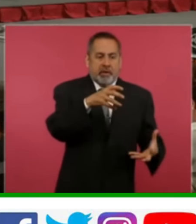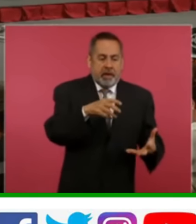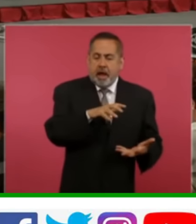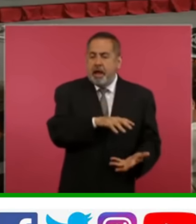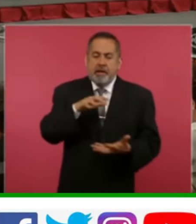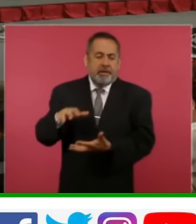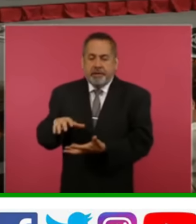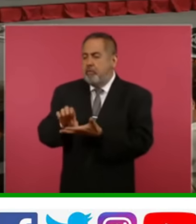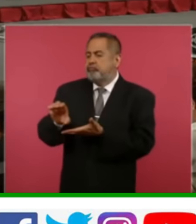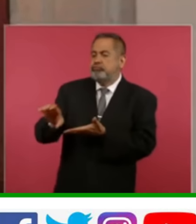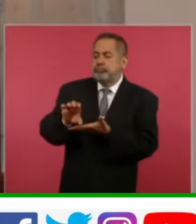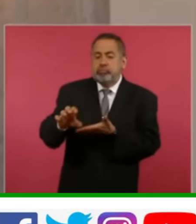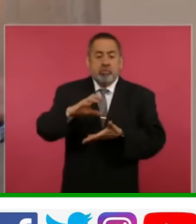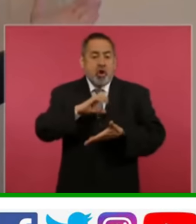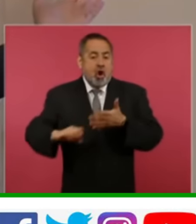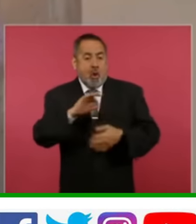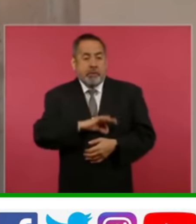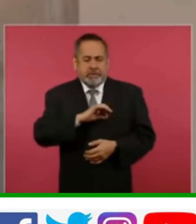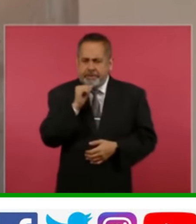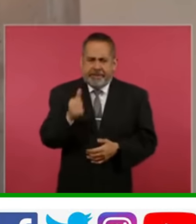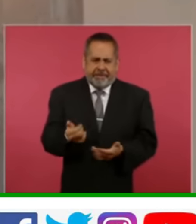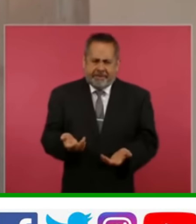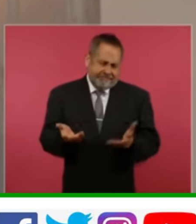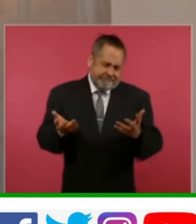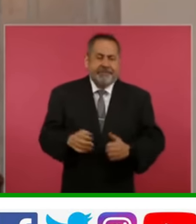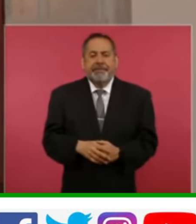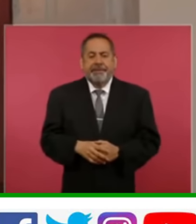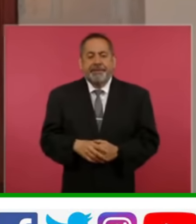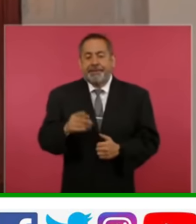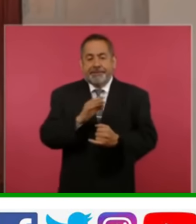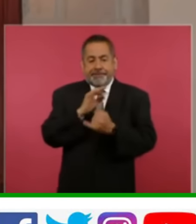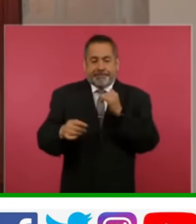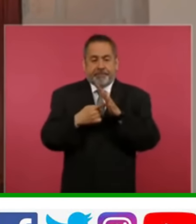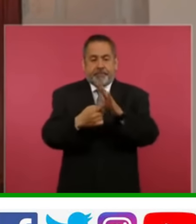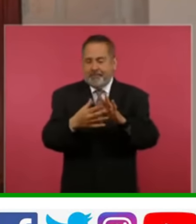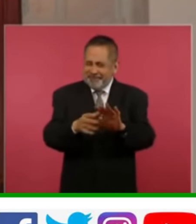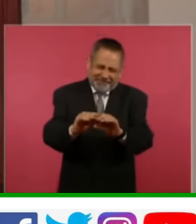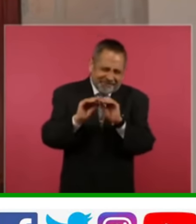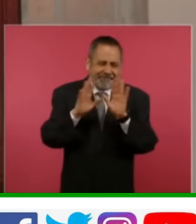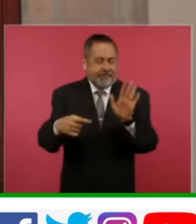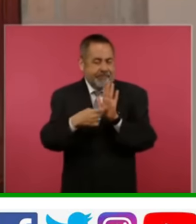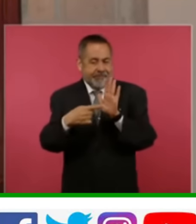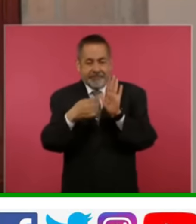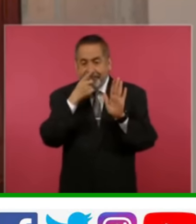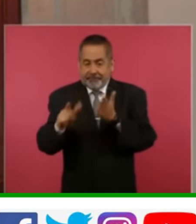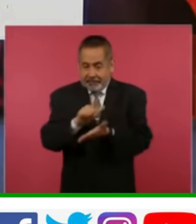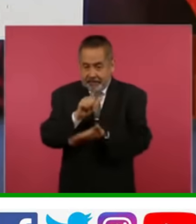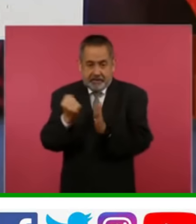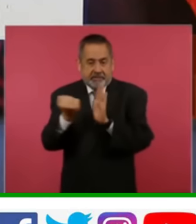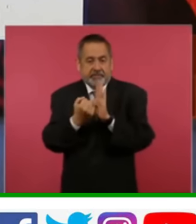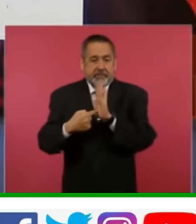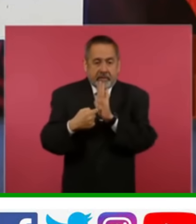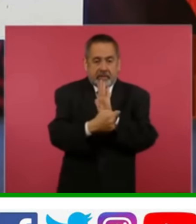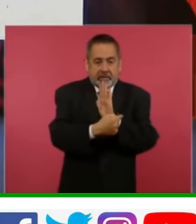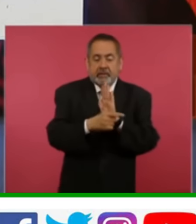de las Afores. Y finalmente, algo que establece la reforma de manera muy clara en el paquete de reformas, establece que este